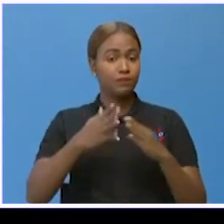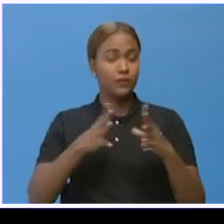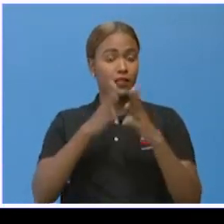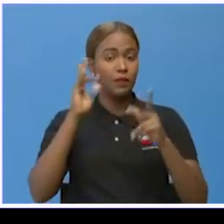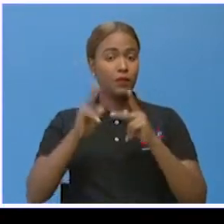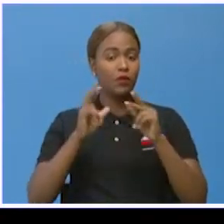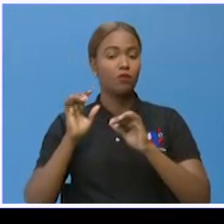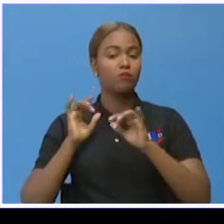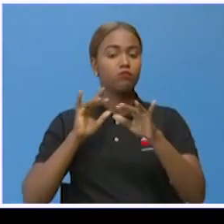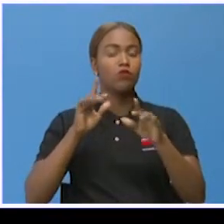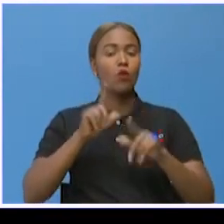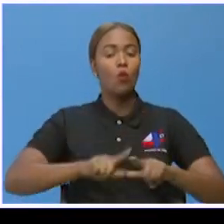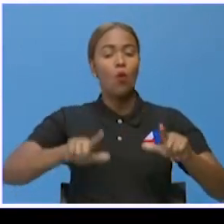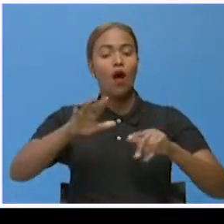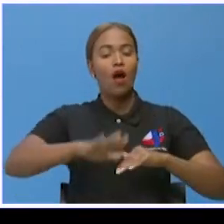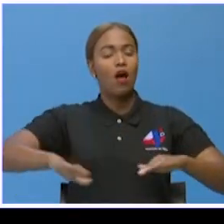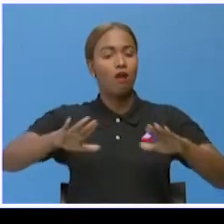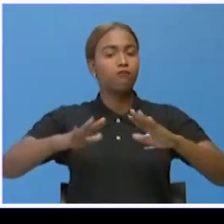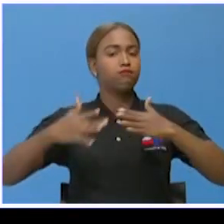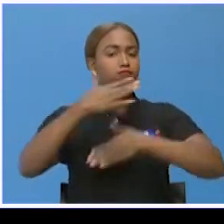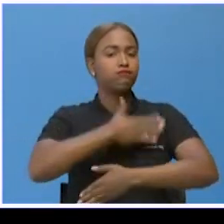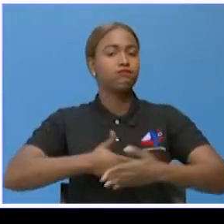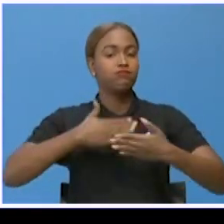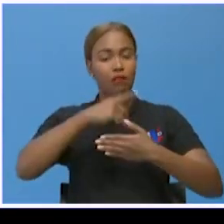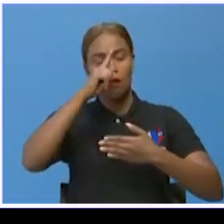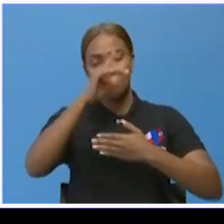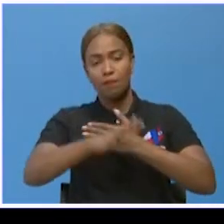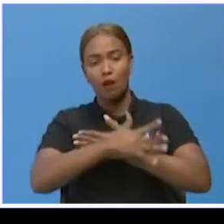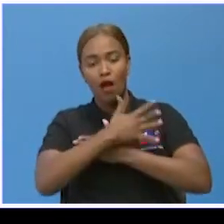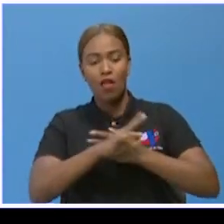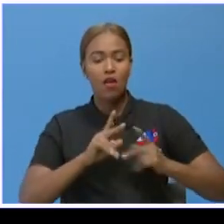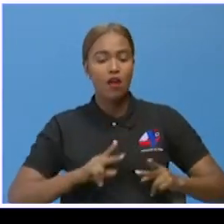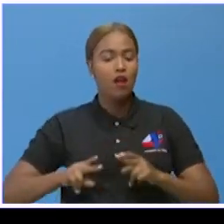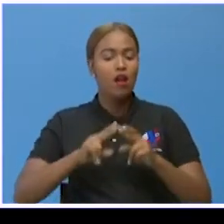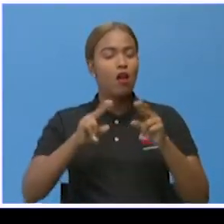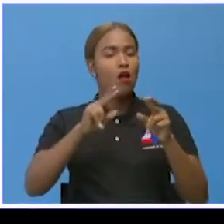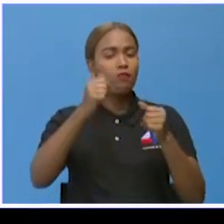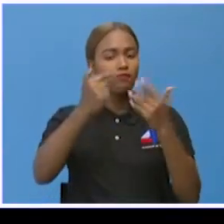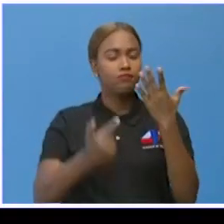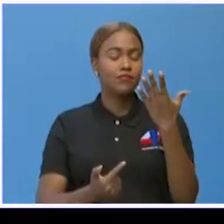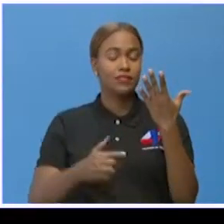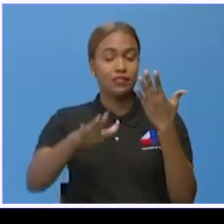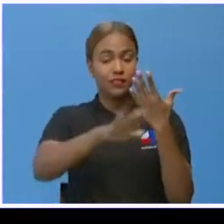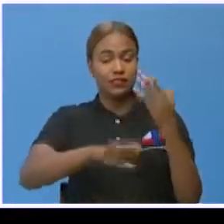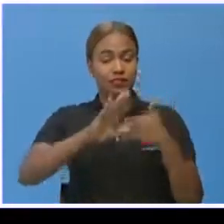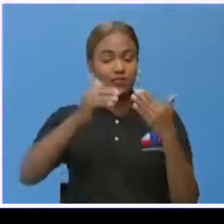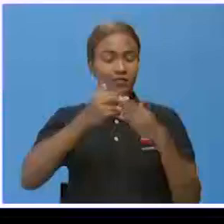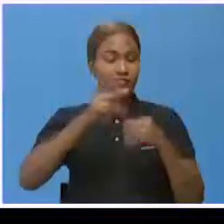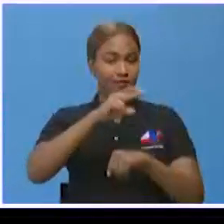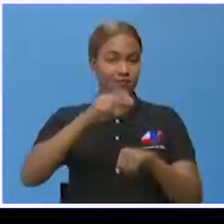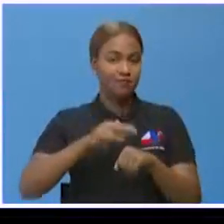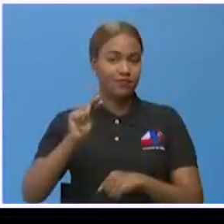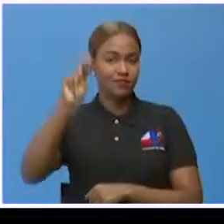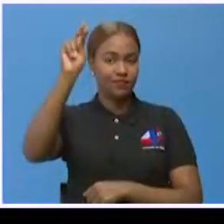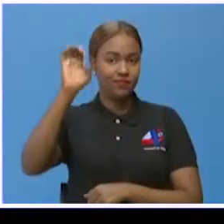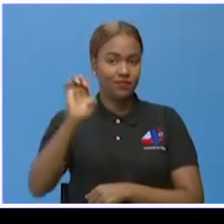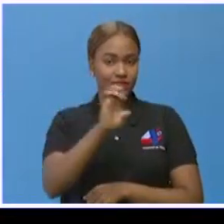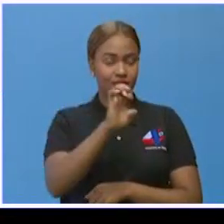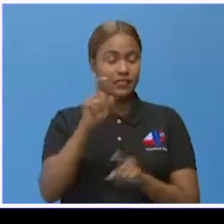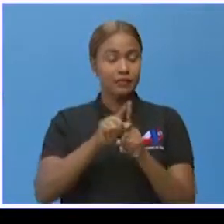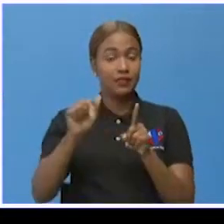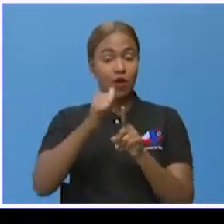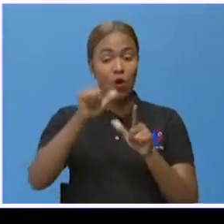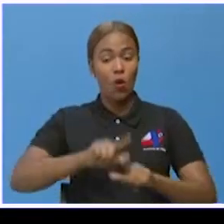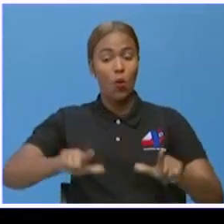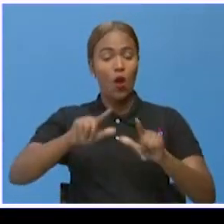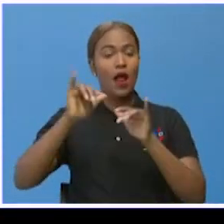personas llenaron los lugares de esparcimiento, como playas, balnearios, ríos de toda esta región noroeste, mientras que otra